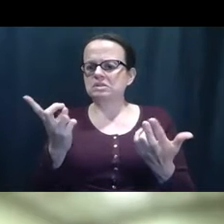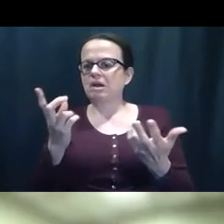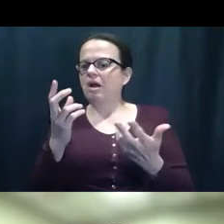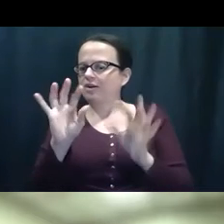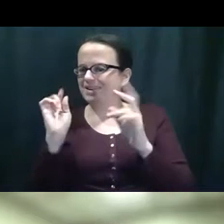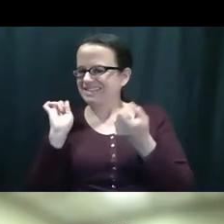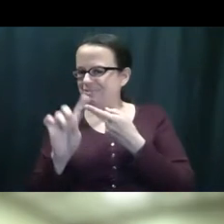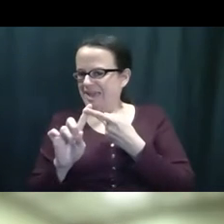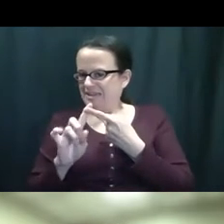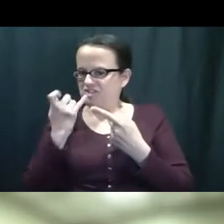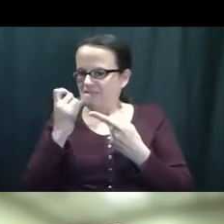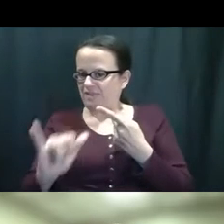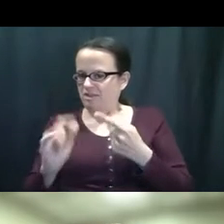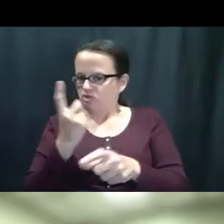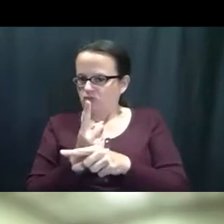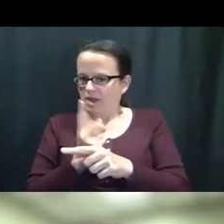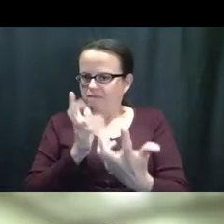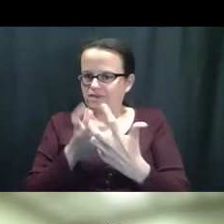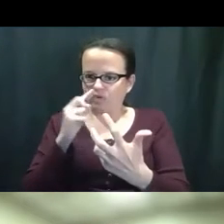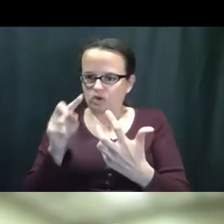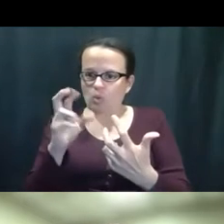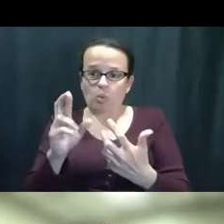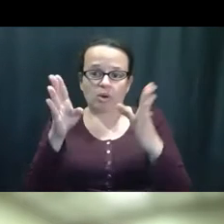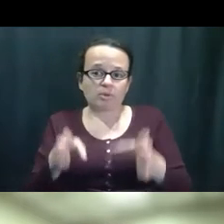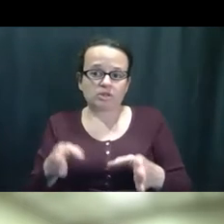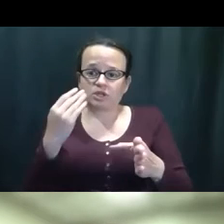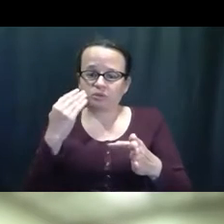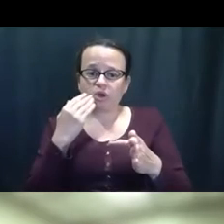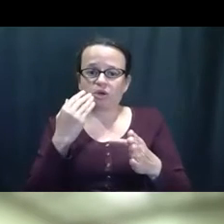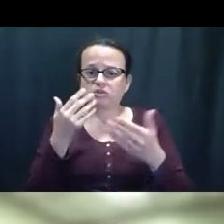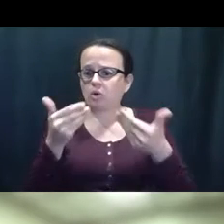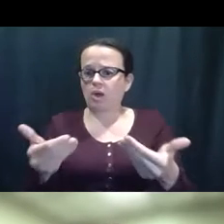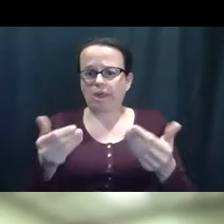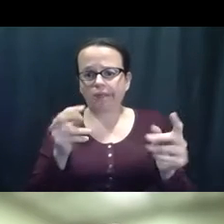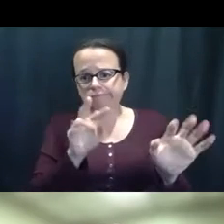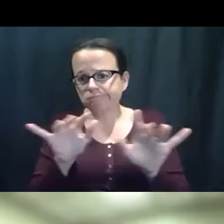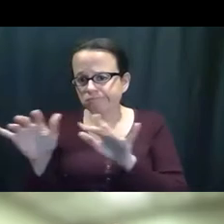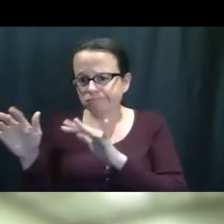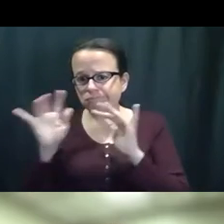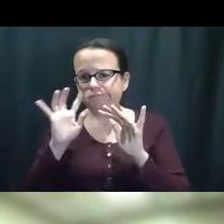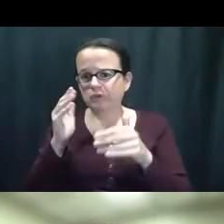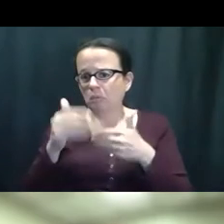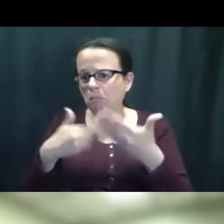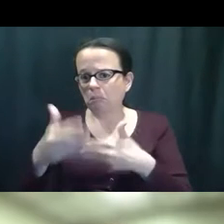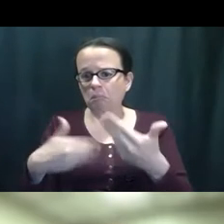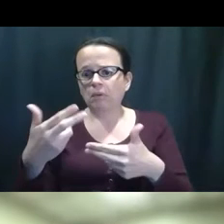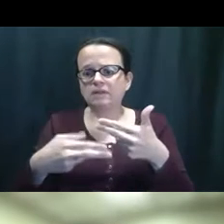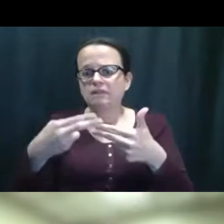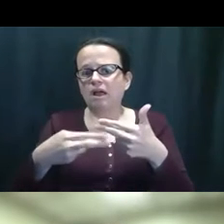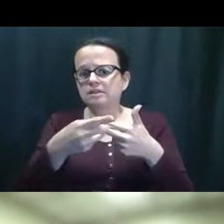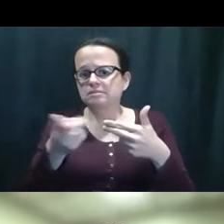son en español, así que a lo mejor eso es algo que lo puede ayudar a ustedes. Así que ustedes, así que eh,